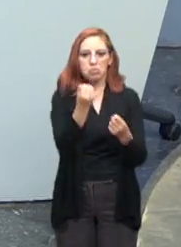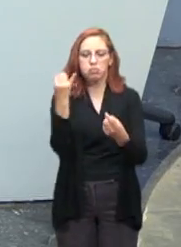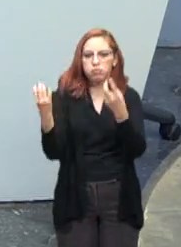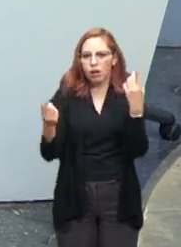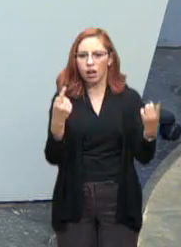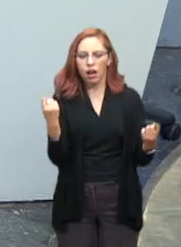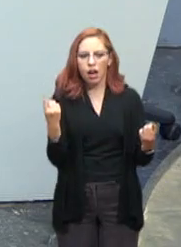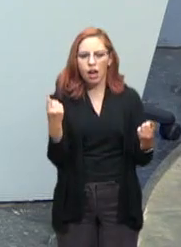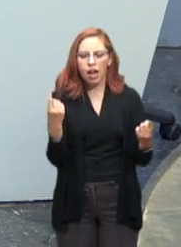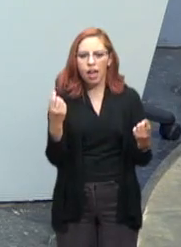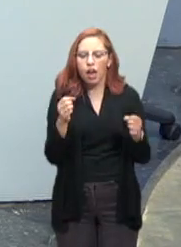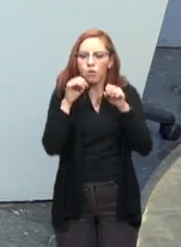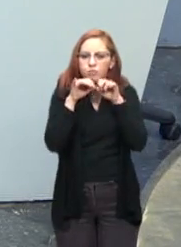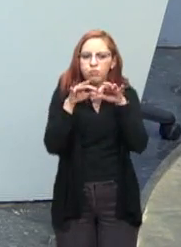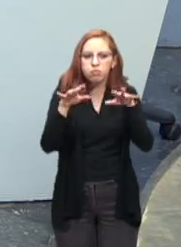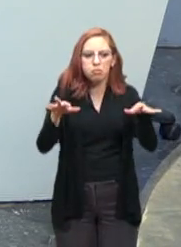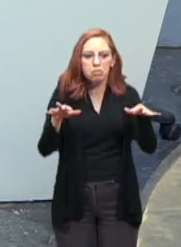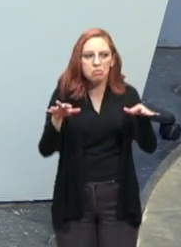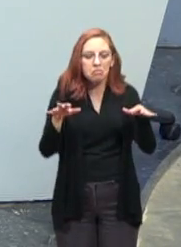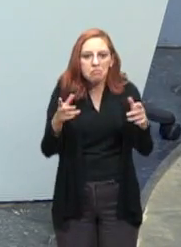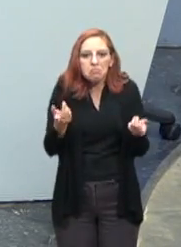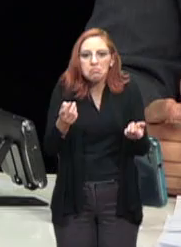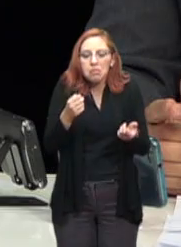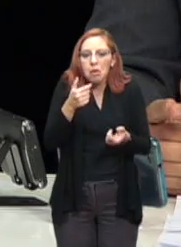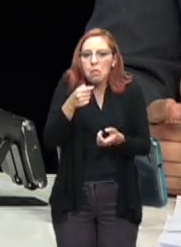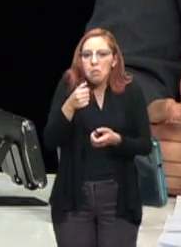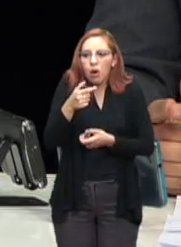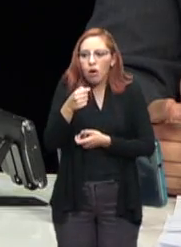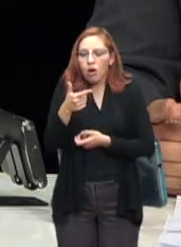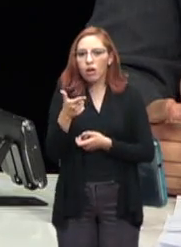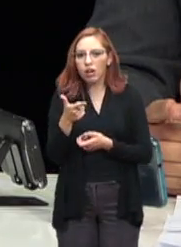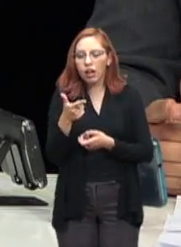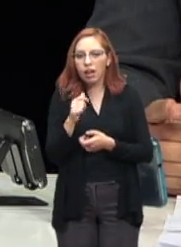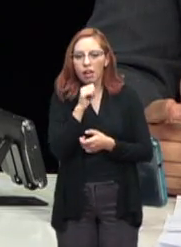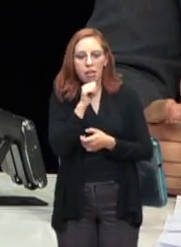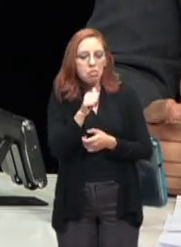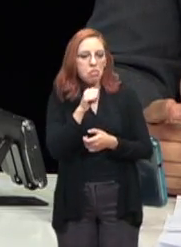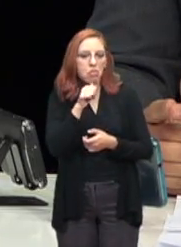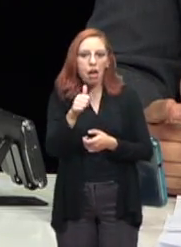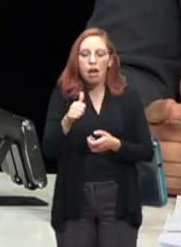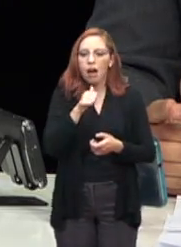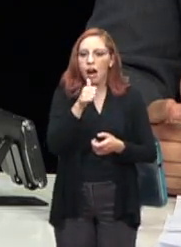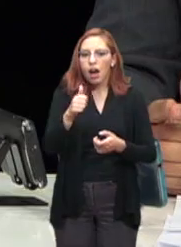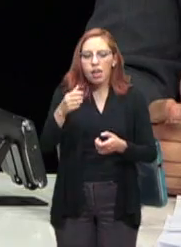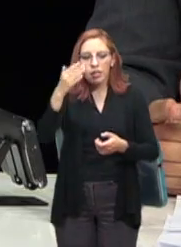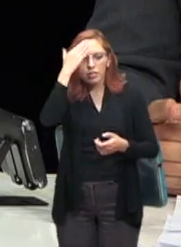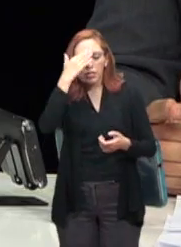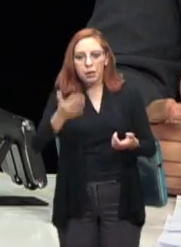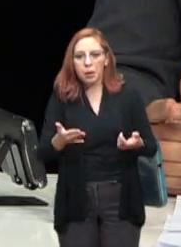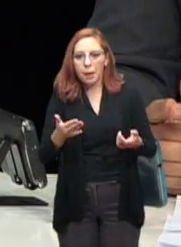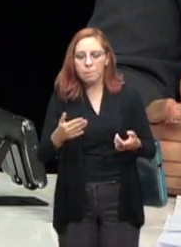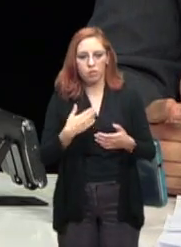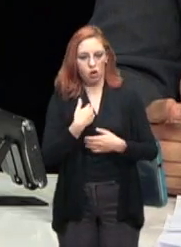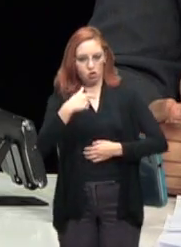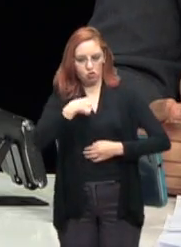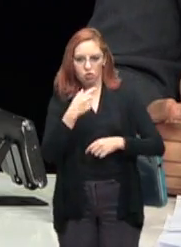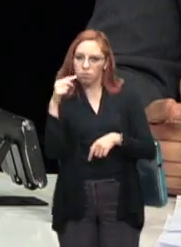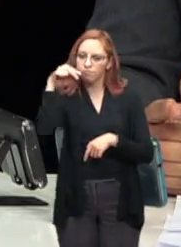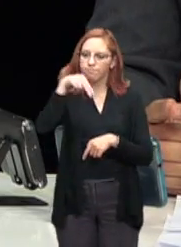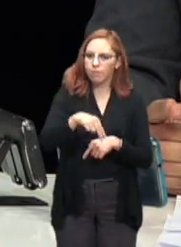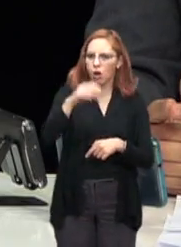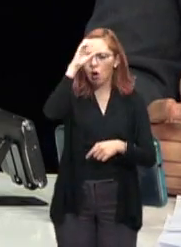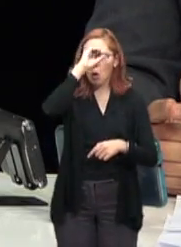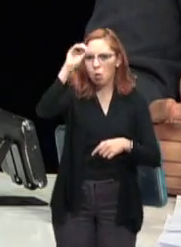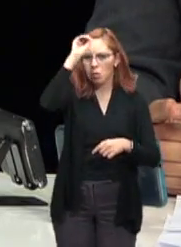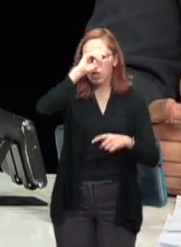casi nadie escuchó de eso. Pero lo peor de todo es que suponiendo que dijeron vengan a opinar sobre la eliminación o la extinción de